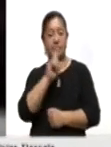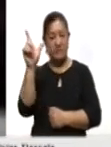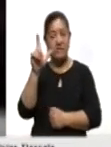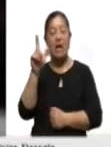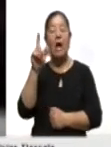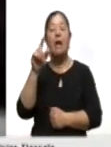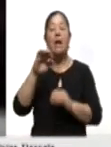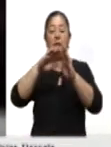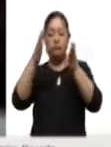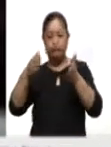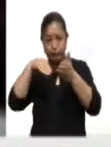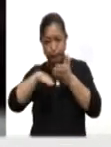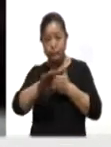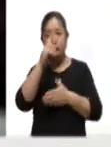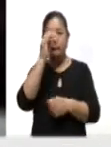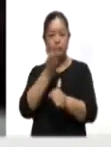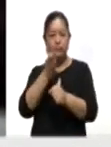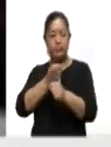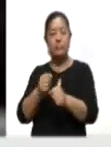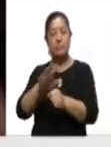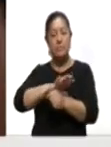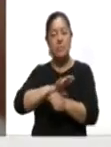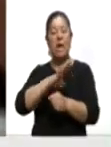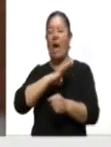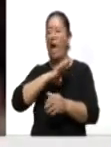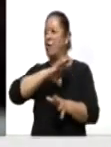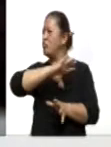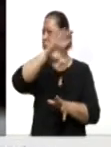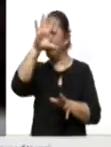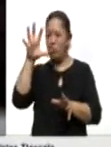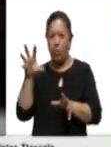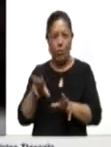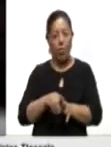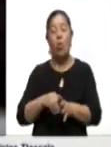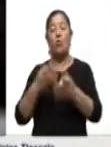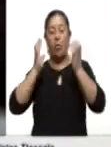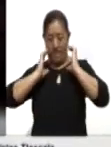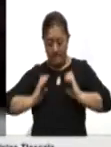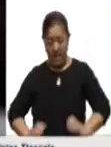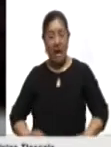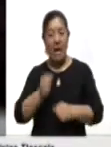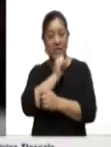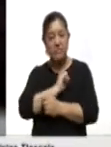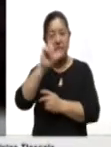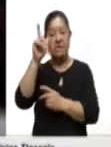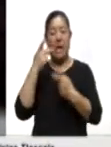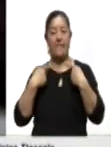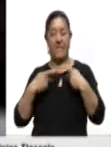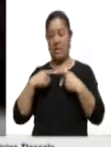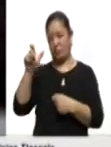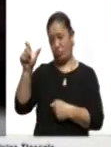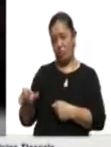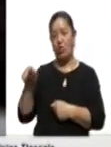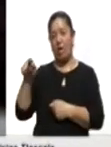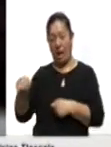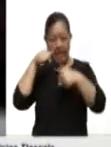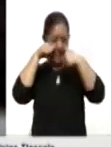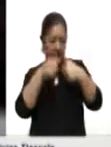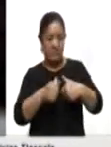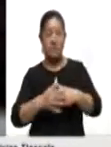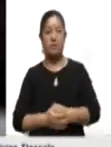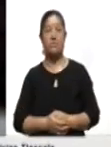requerimientos para la pandemia, con la cápsula, con todos los trajes especiales para nuestros socorristas. Y